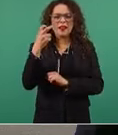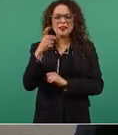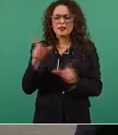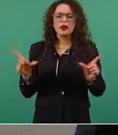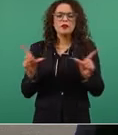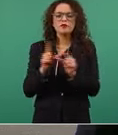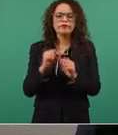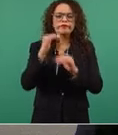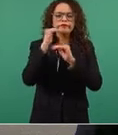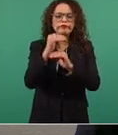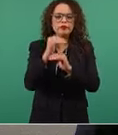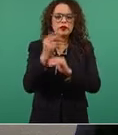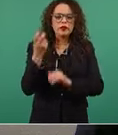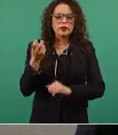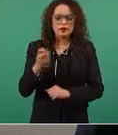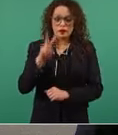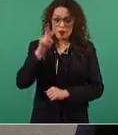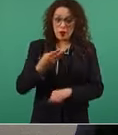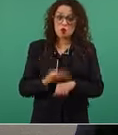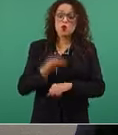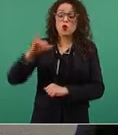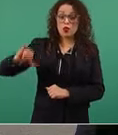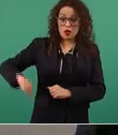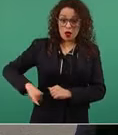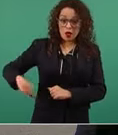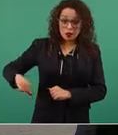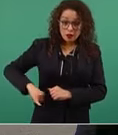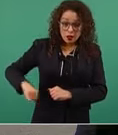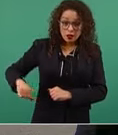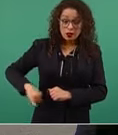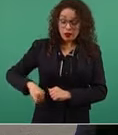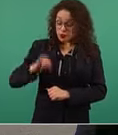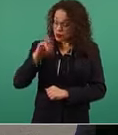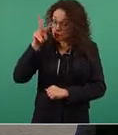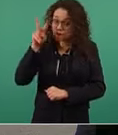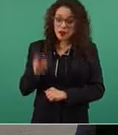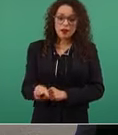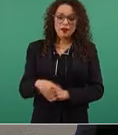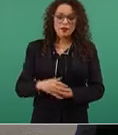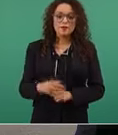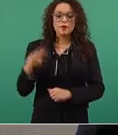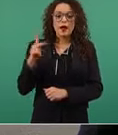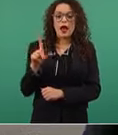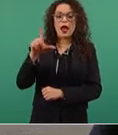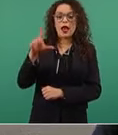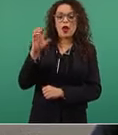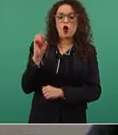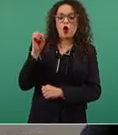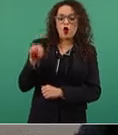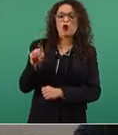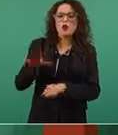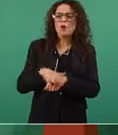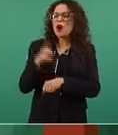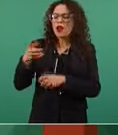Porque es muy interesante, pero ¿por qué León Krause hace eso?